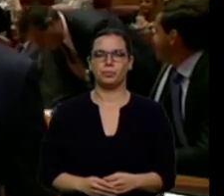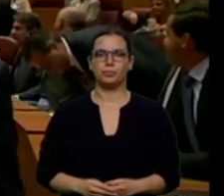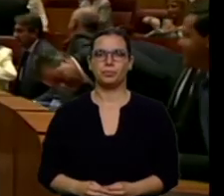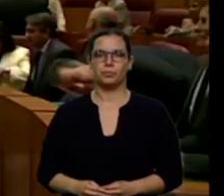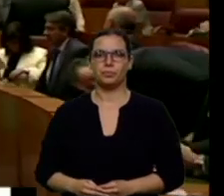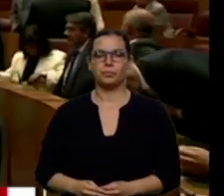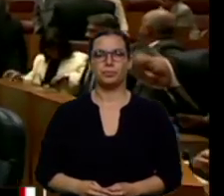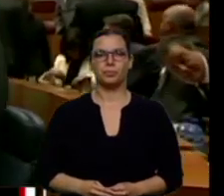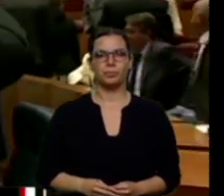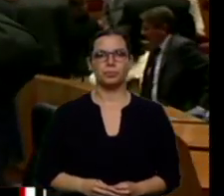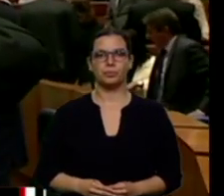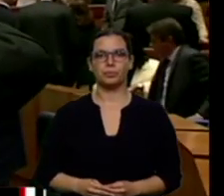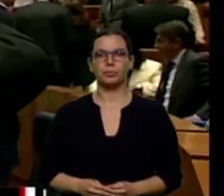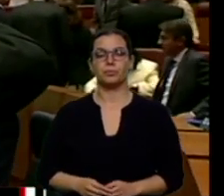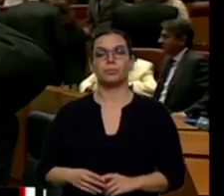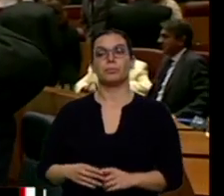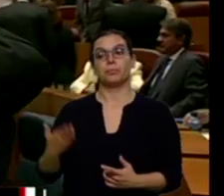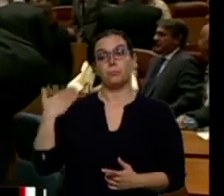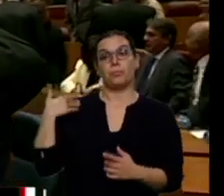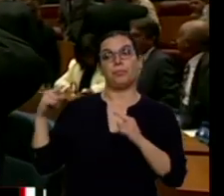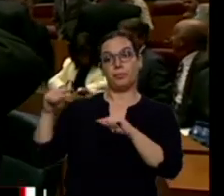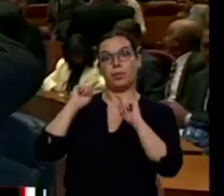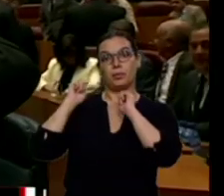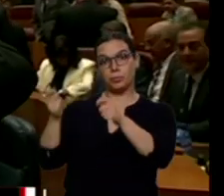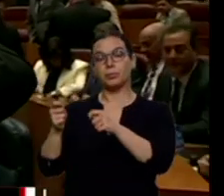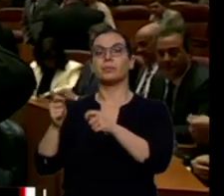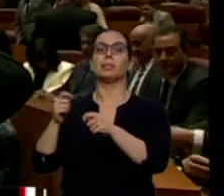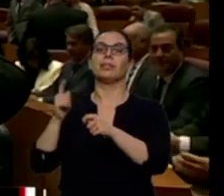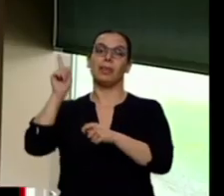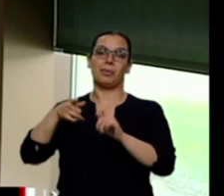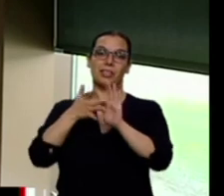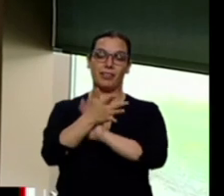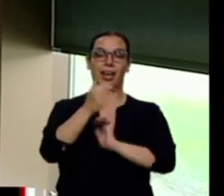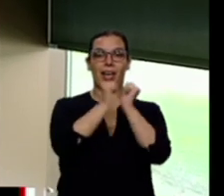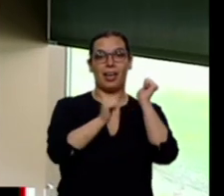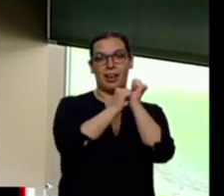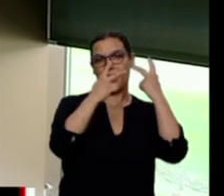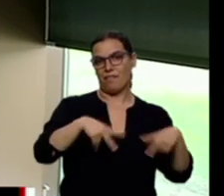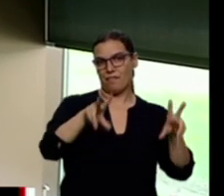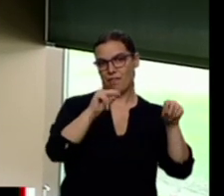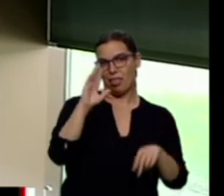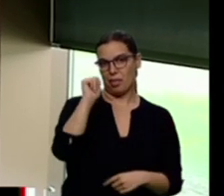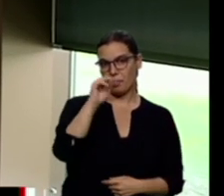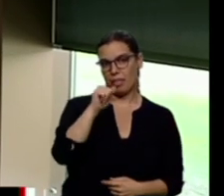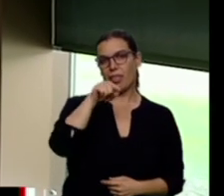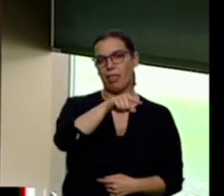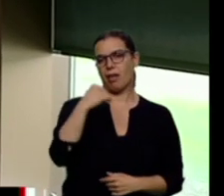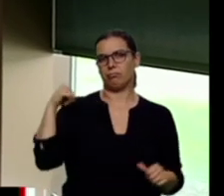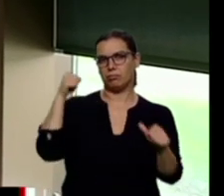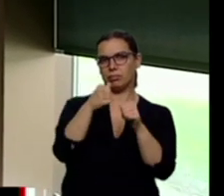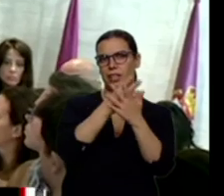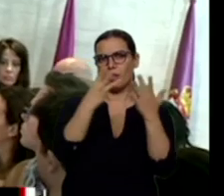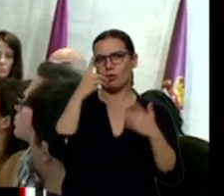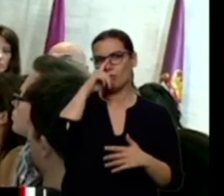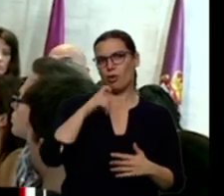La investidura de Mañueco ha sido también la despedida de Herrera. Termina así una etapa de 18 años al frente del gobierno regional. Herrera ha